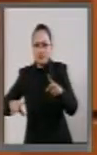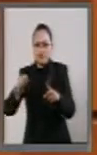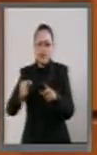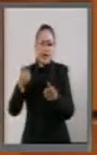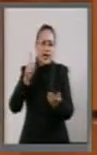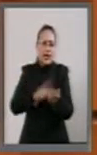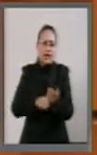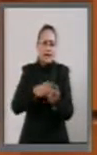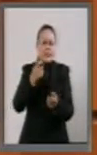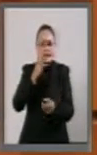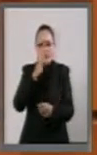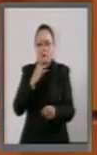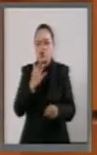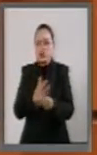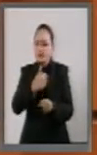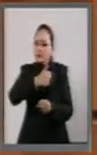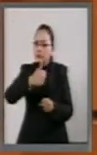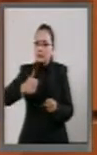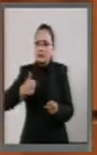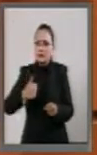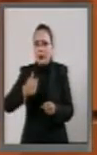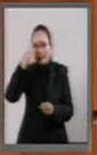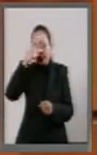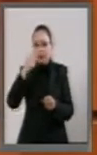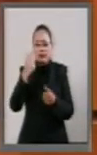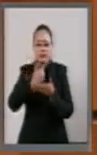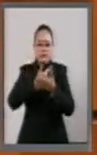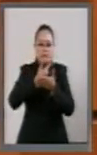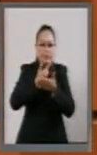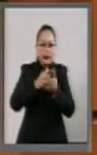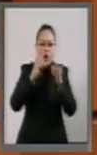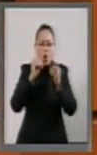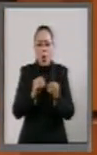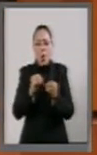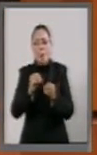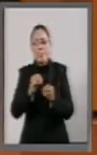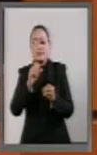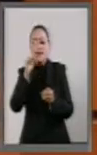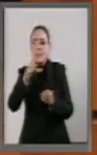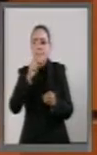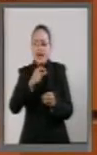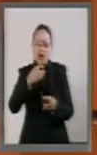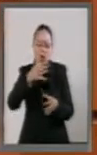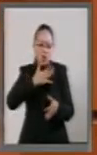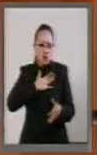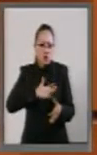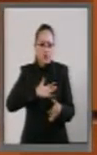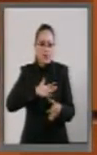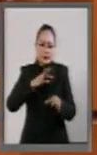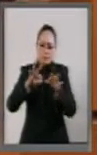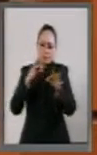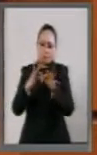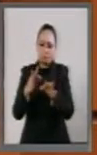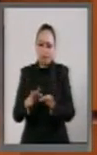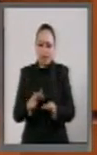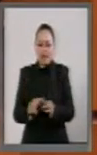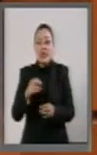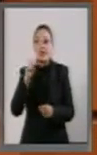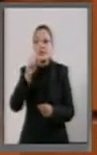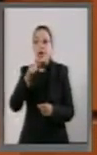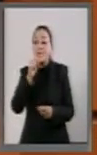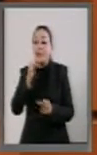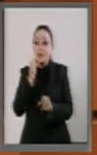organismos encargados de llevar la fiscalización o la procuración de la justicia y la información.